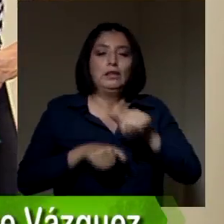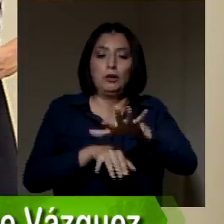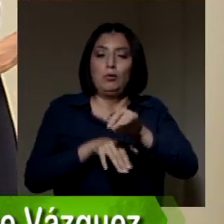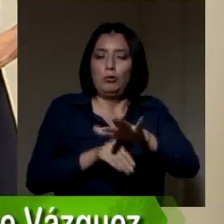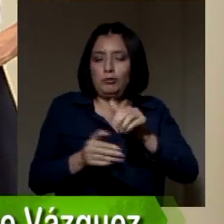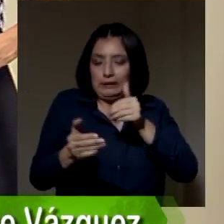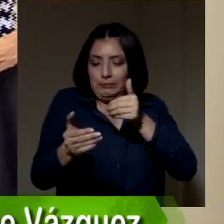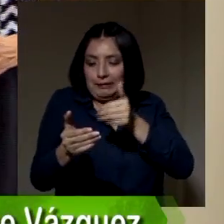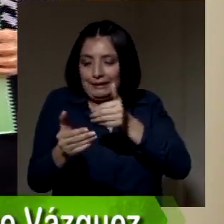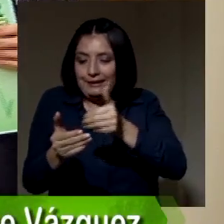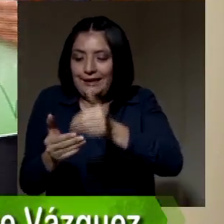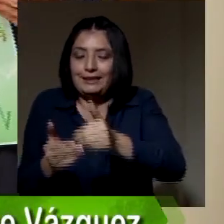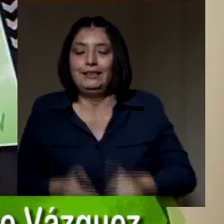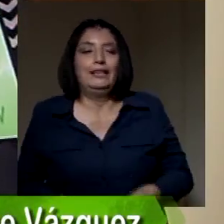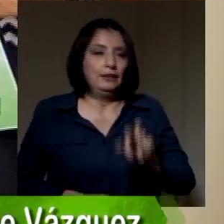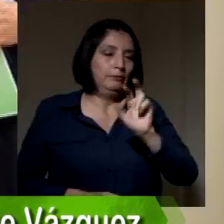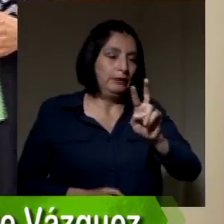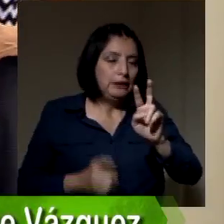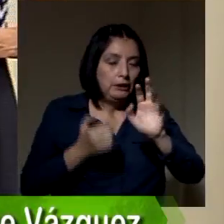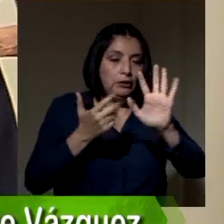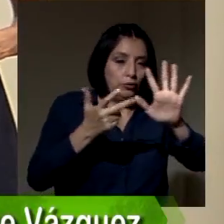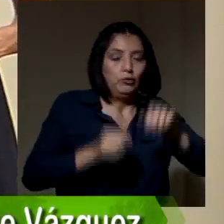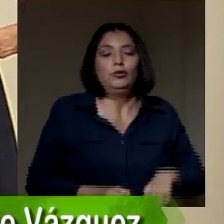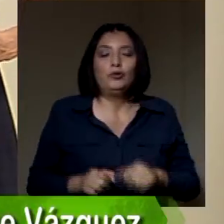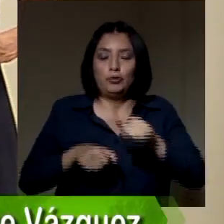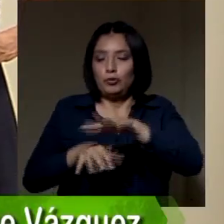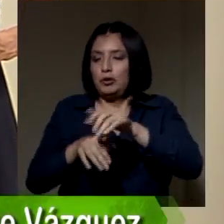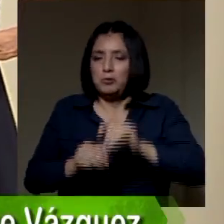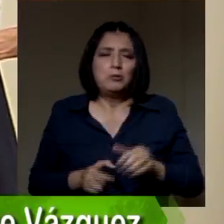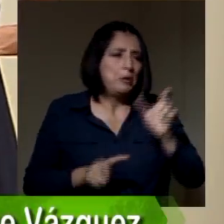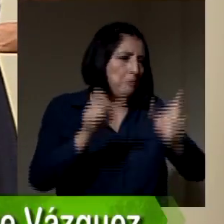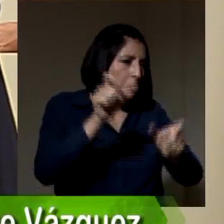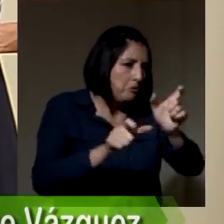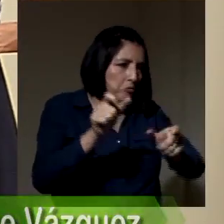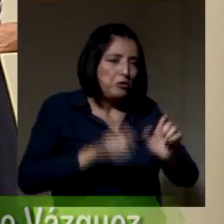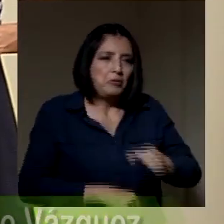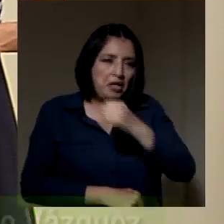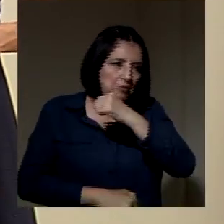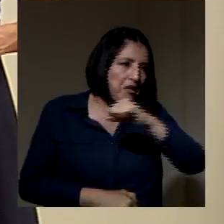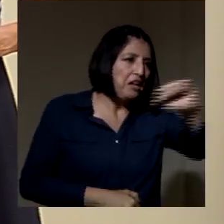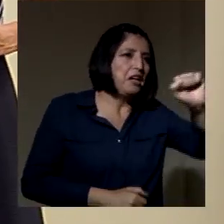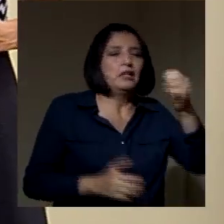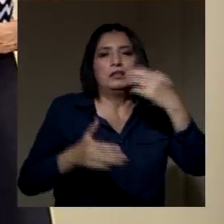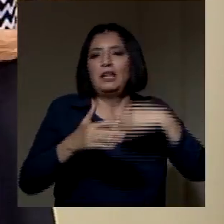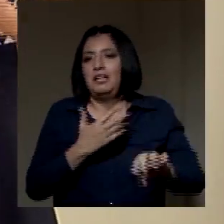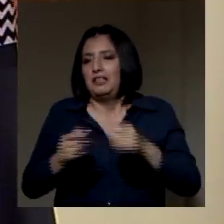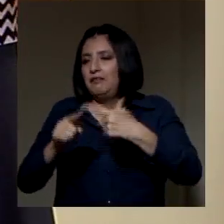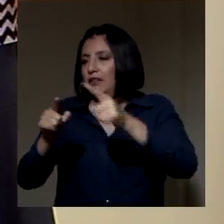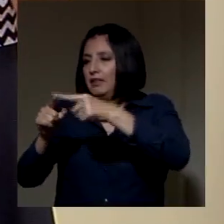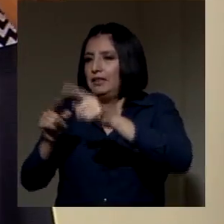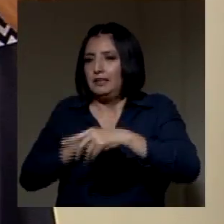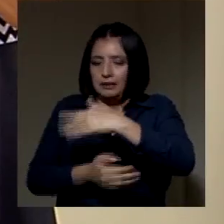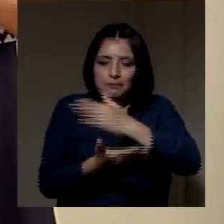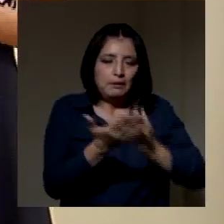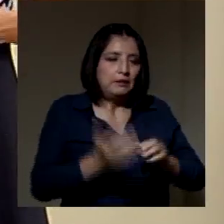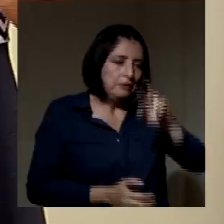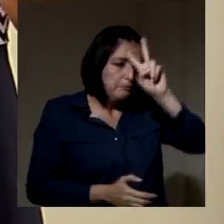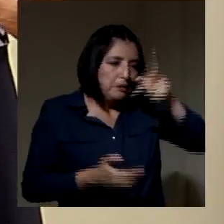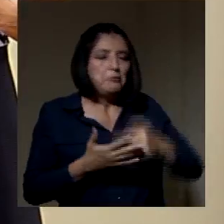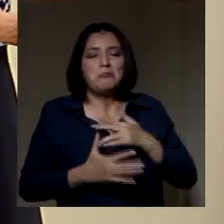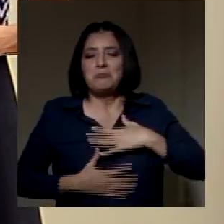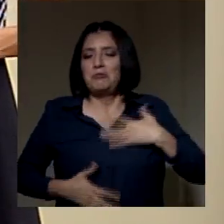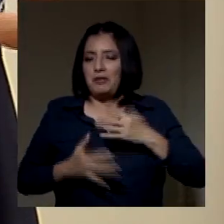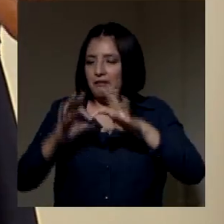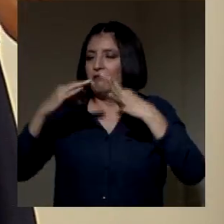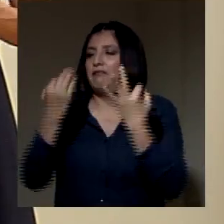cerca a fiestas patrias. Muchos van a salir seguramente de viaje al interior del país a disfrutar con la familia, que es lo importante.